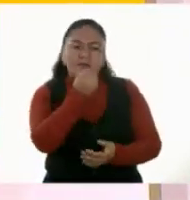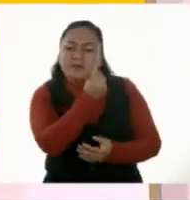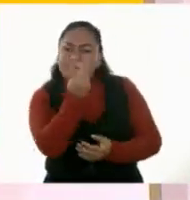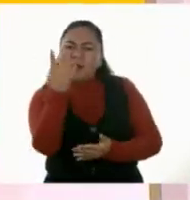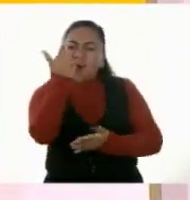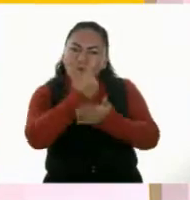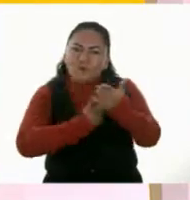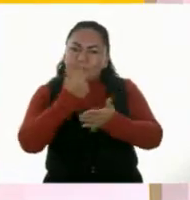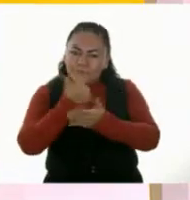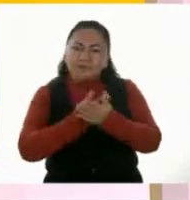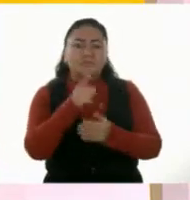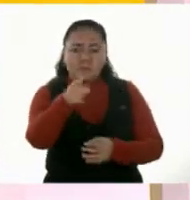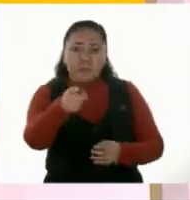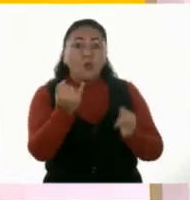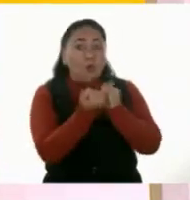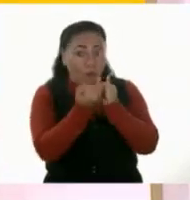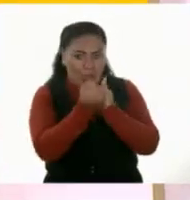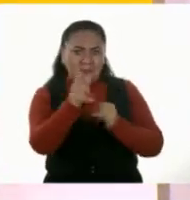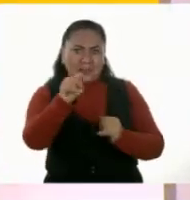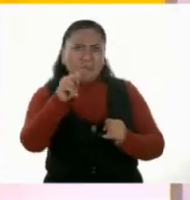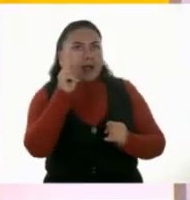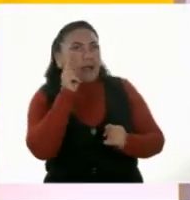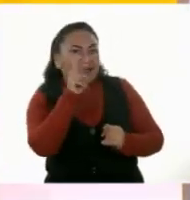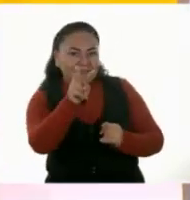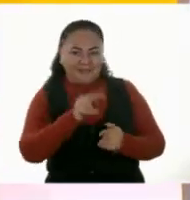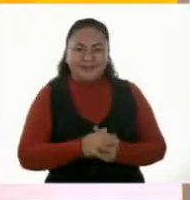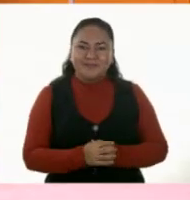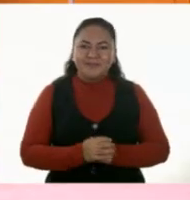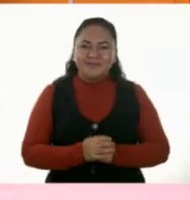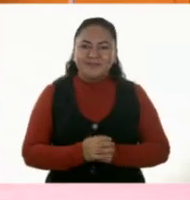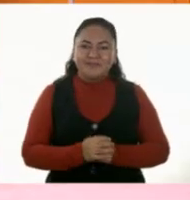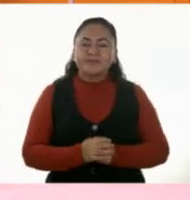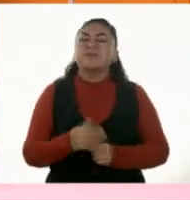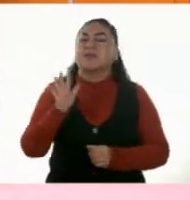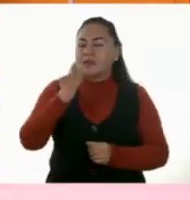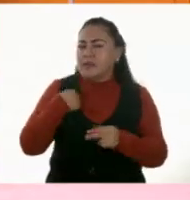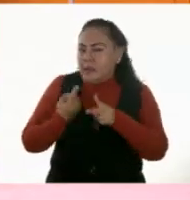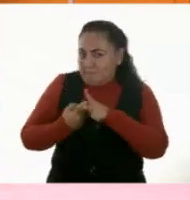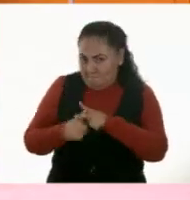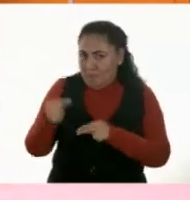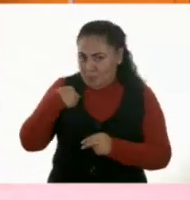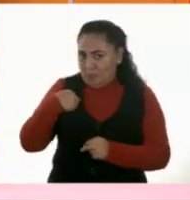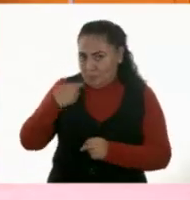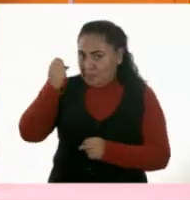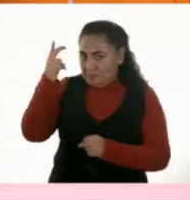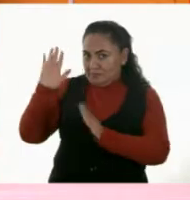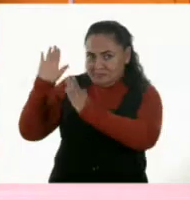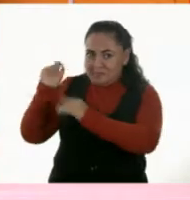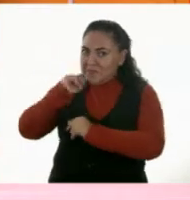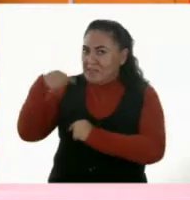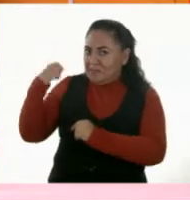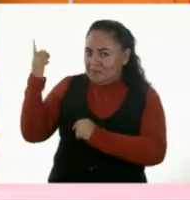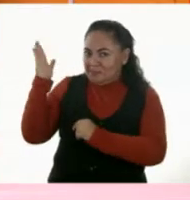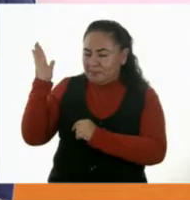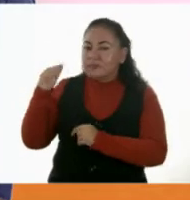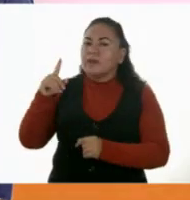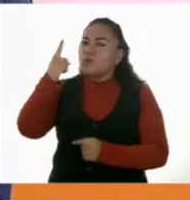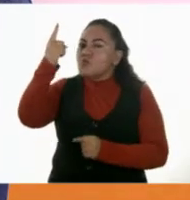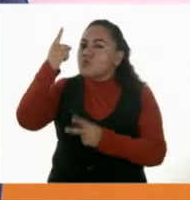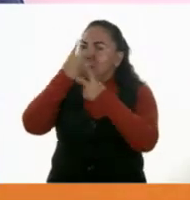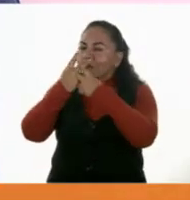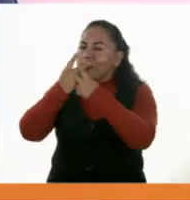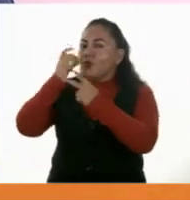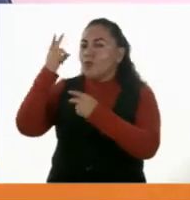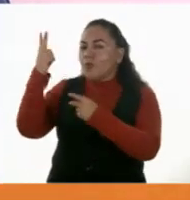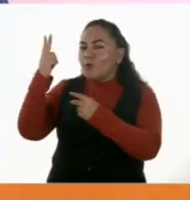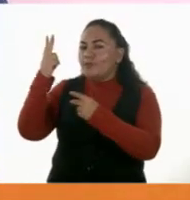Ustedes también, en la televisión. Muy bien, comienzo contando, ¿te parece de este lado? Me parece bien. Una estrellita, dos